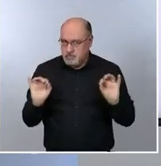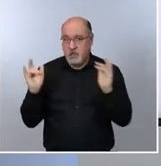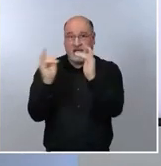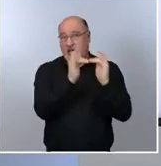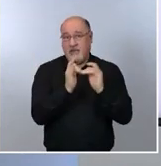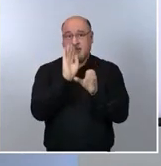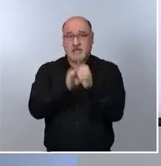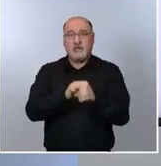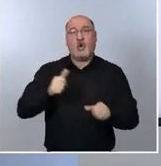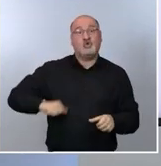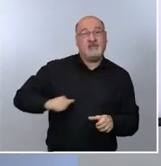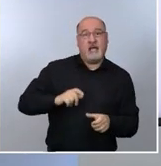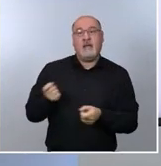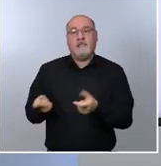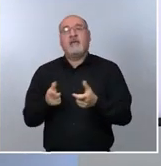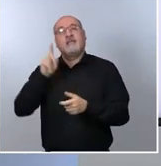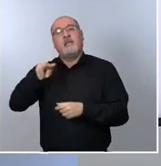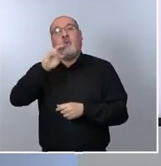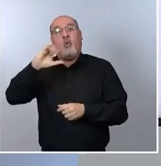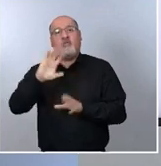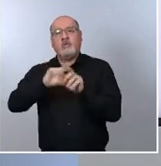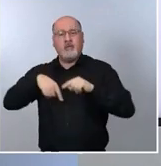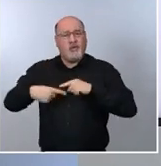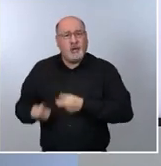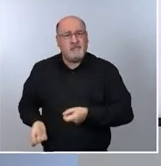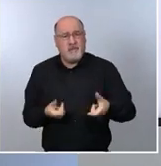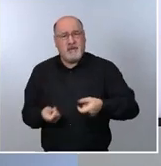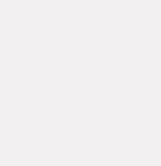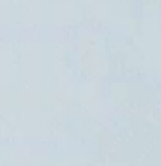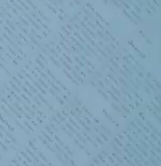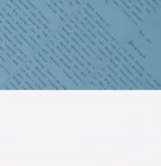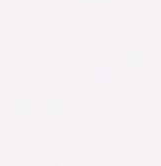de UCI van a seguir recibiendo cada día más presión durante unos días más.